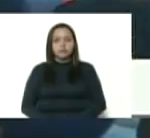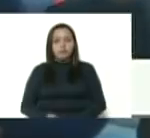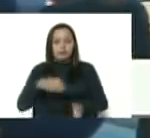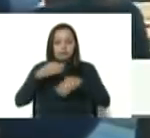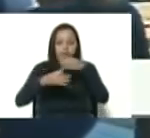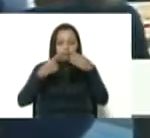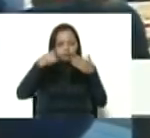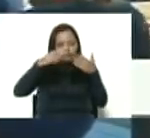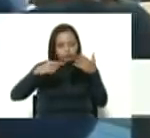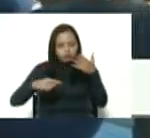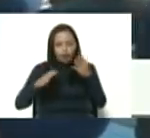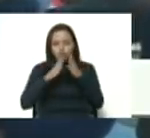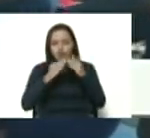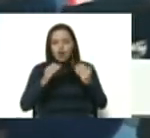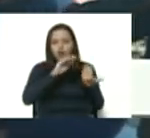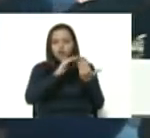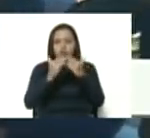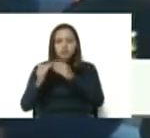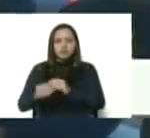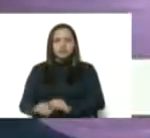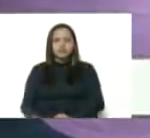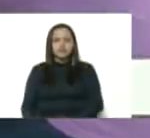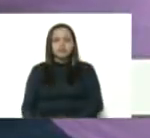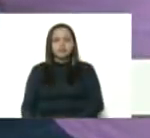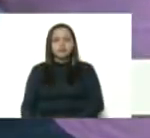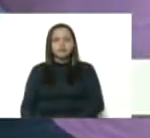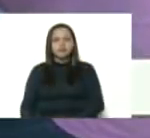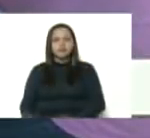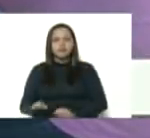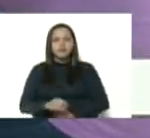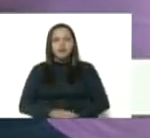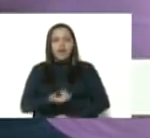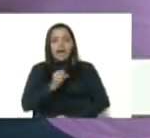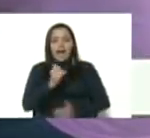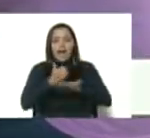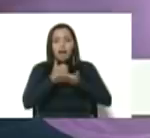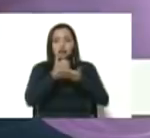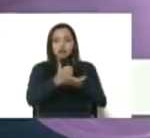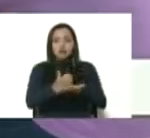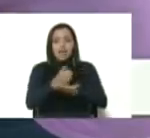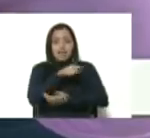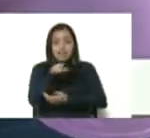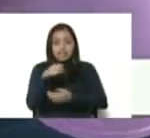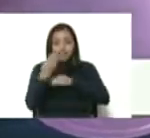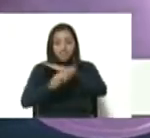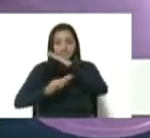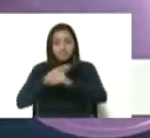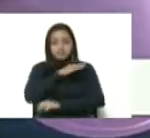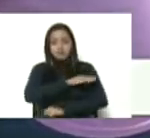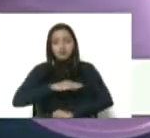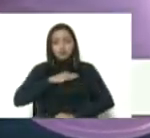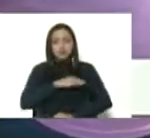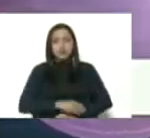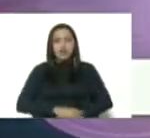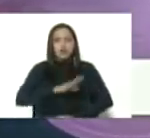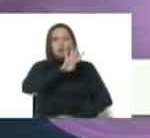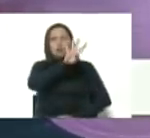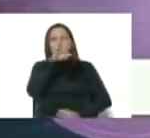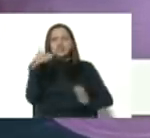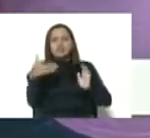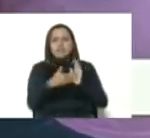Valle de Zárate. Estamos hablando que se va a beneficiar con esta base de misiones, 4